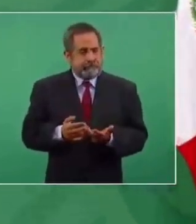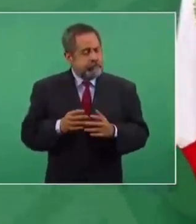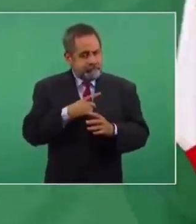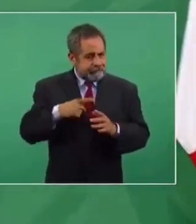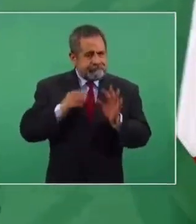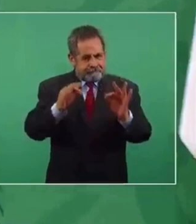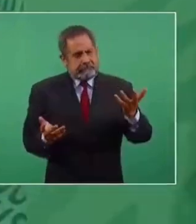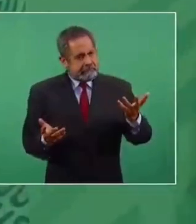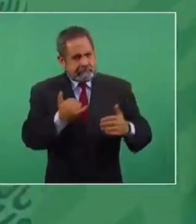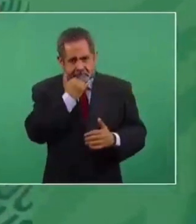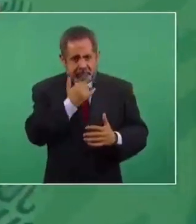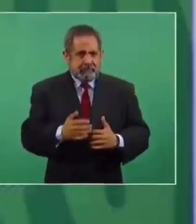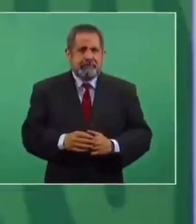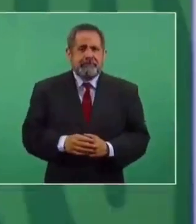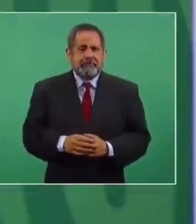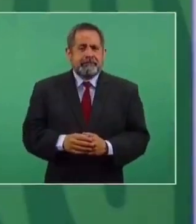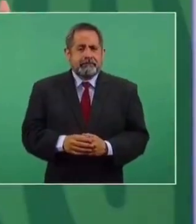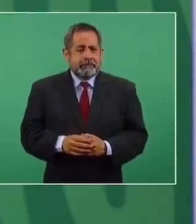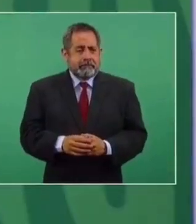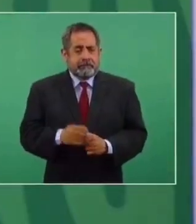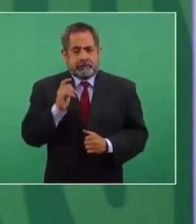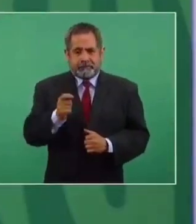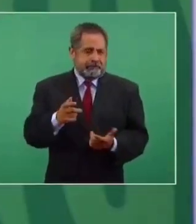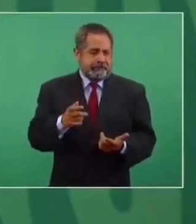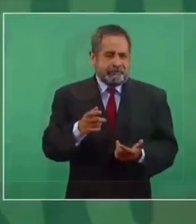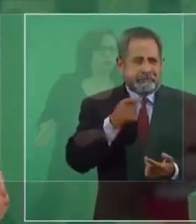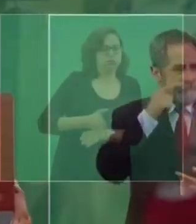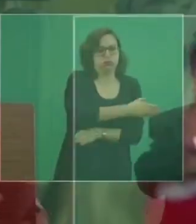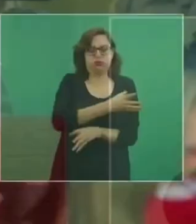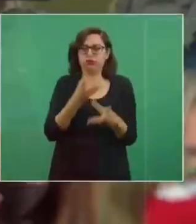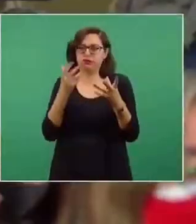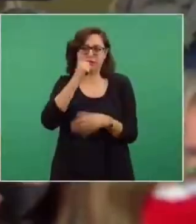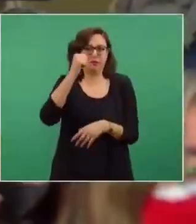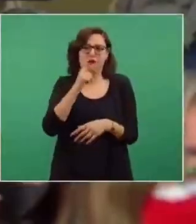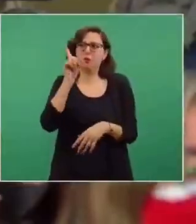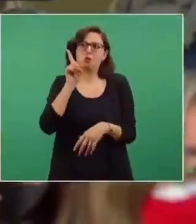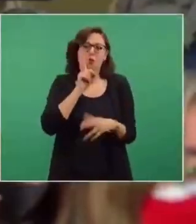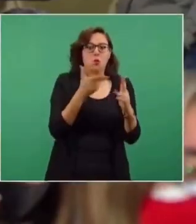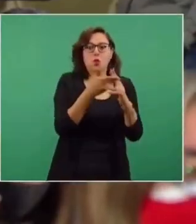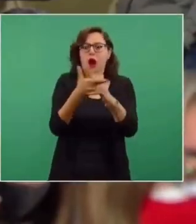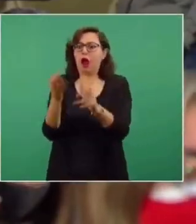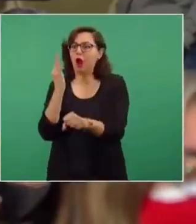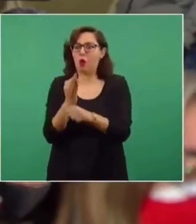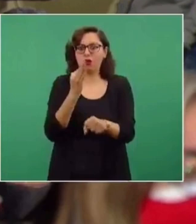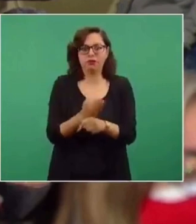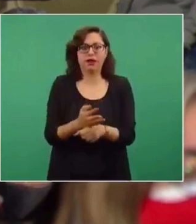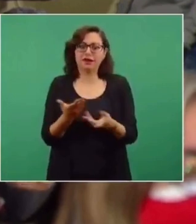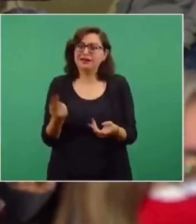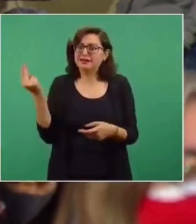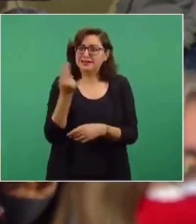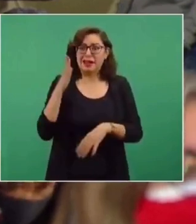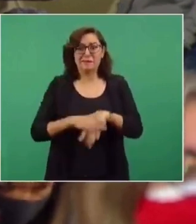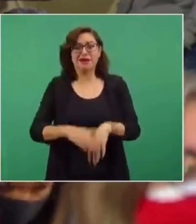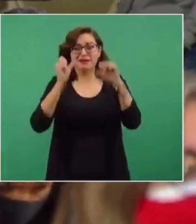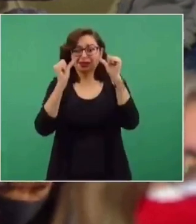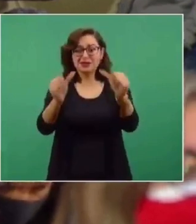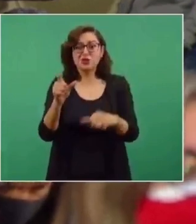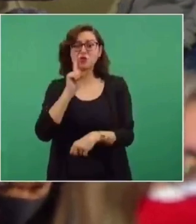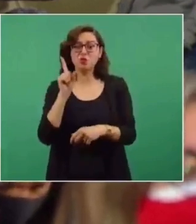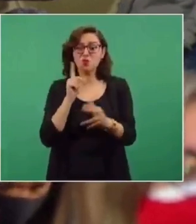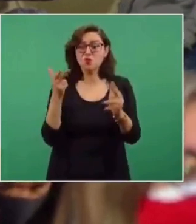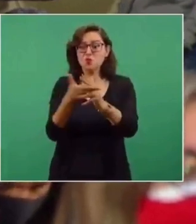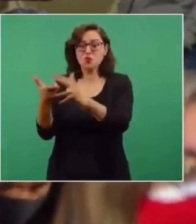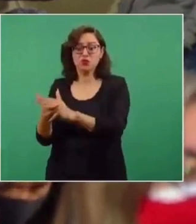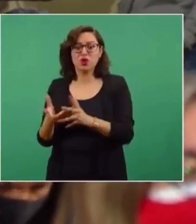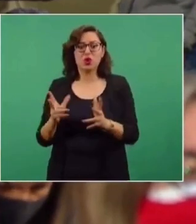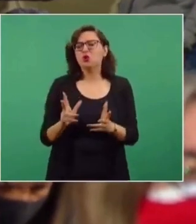debe de concebir en lo general. Más bien lo que piden es enfocarse precisamente en atender este tema y no precisamente una